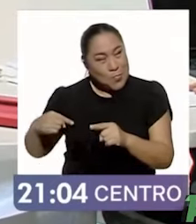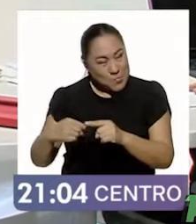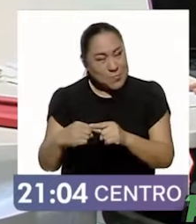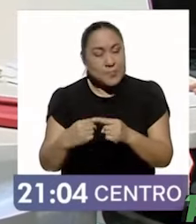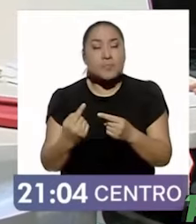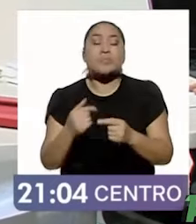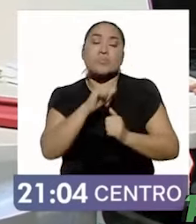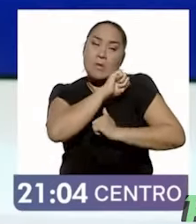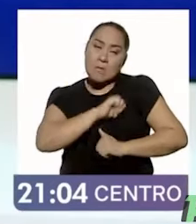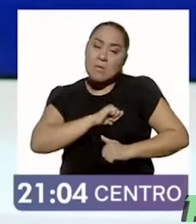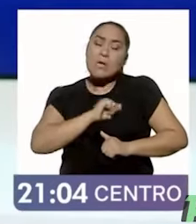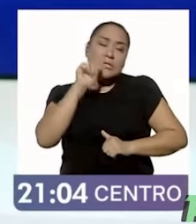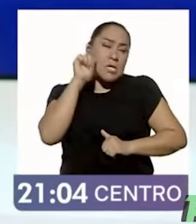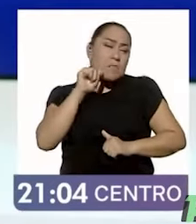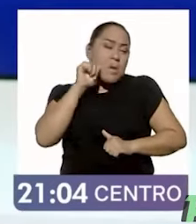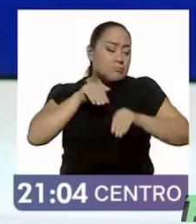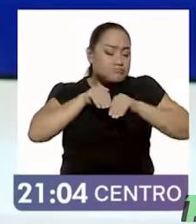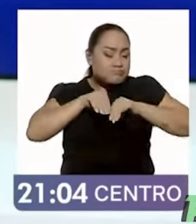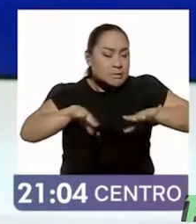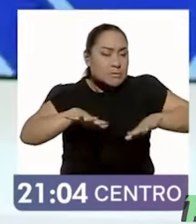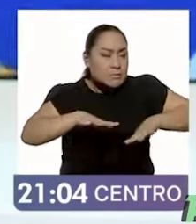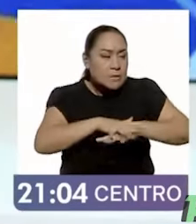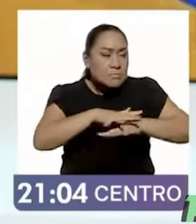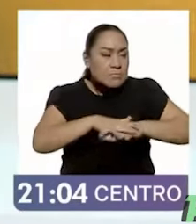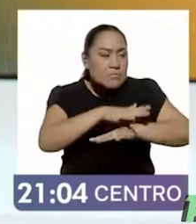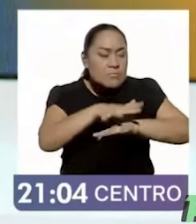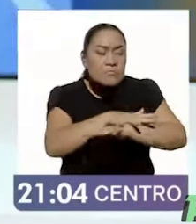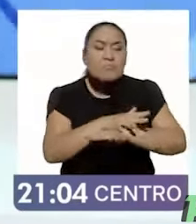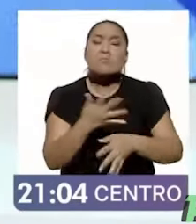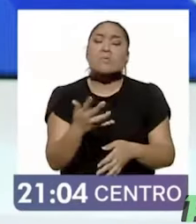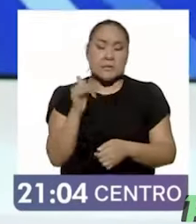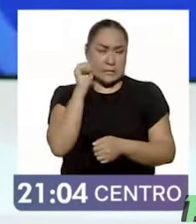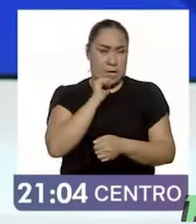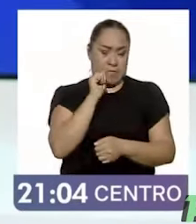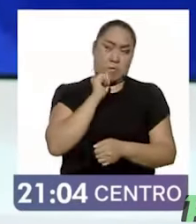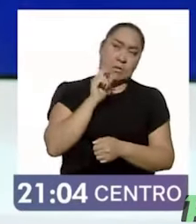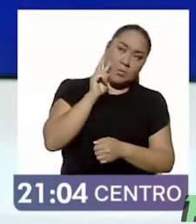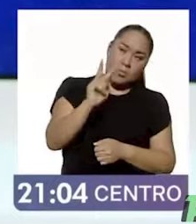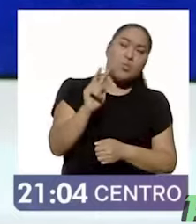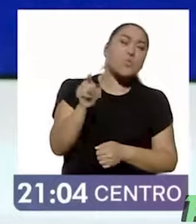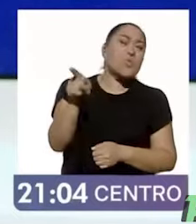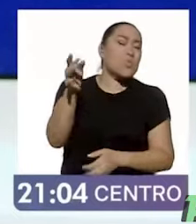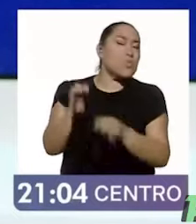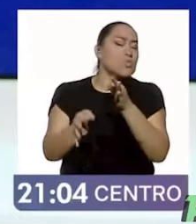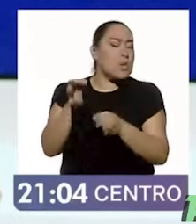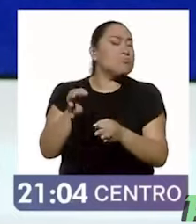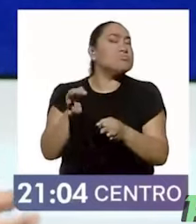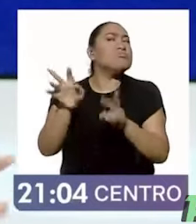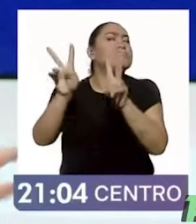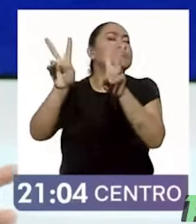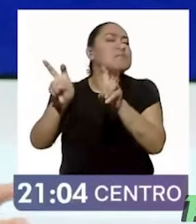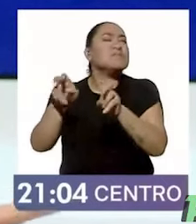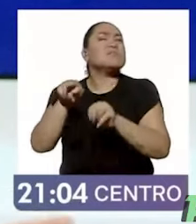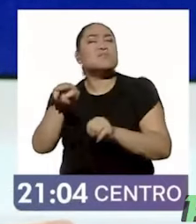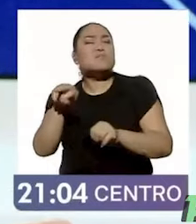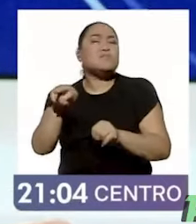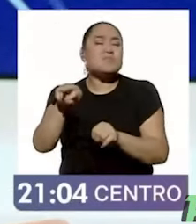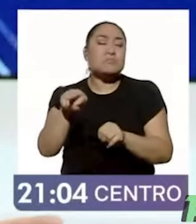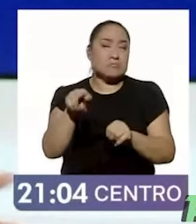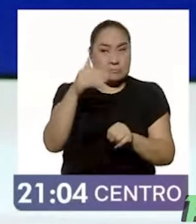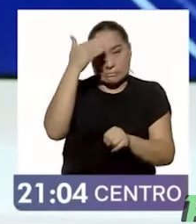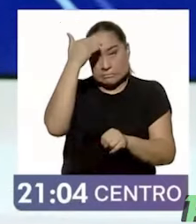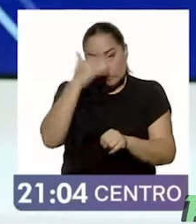implica reconocer el tema de la justicia desde un lugar en que obviamente ubica estas